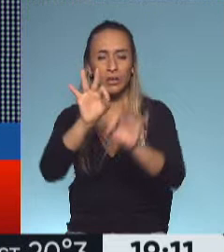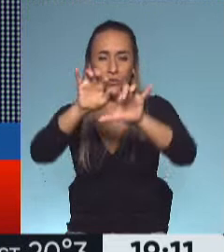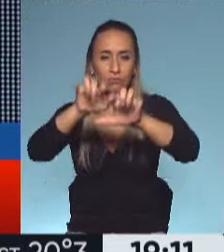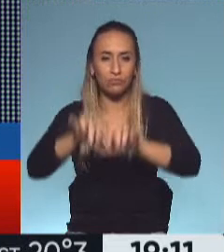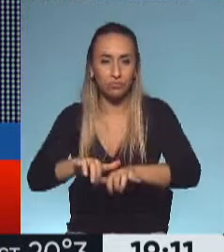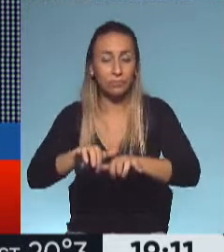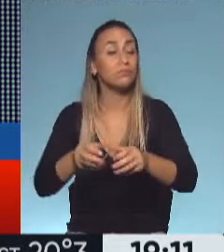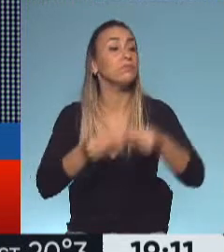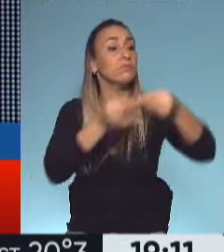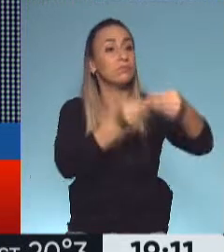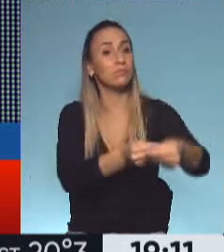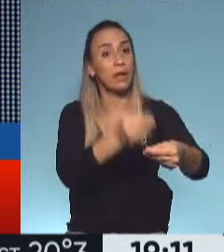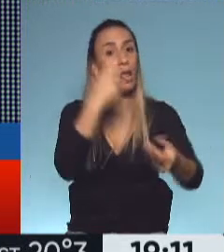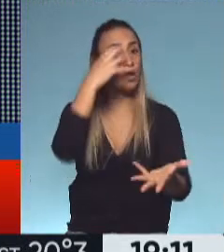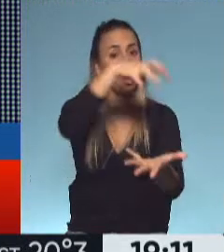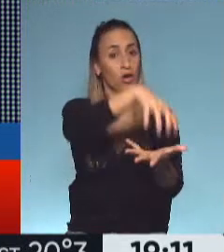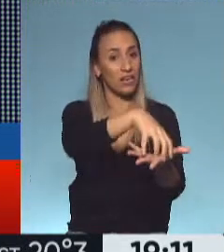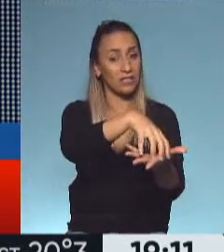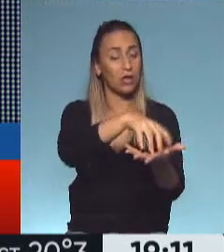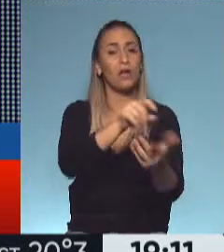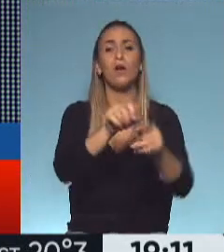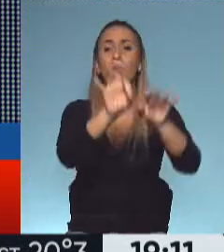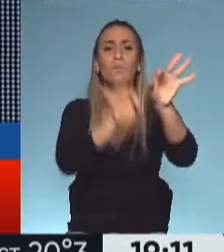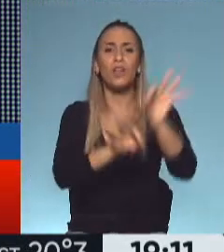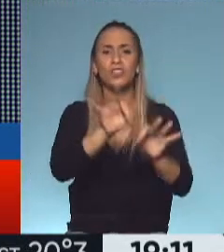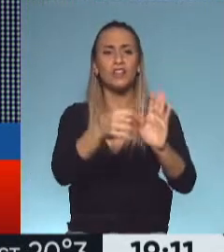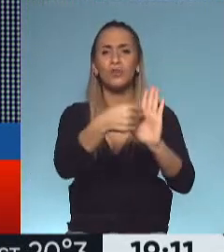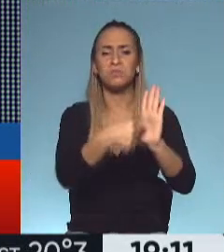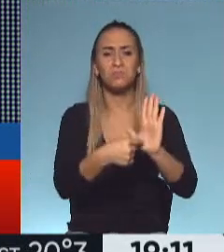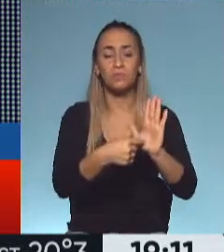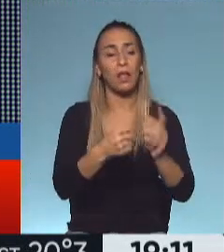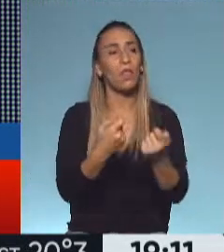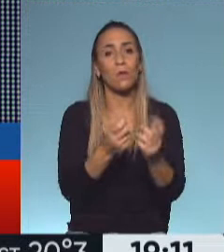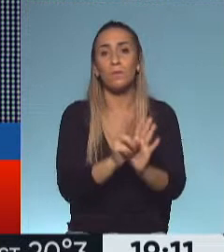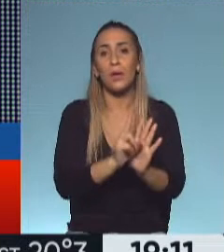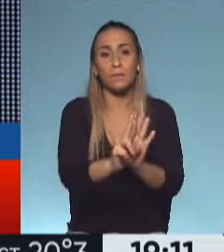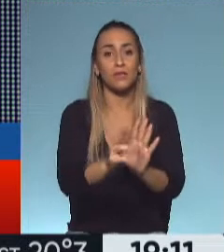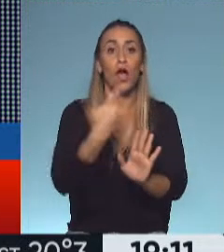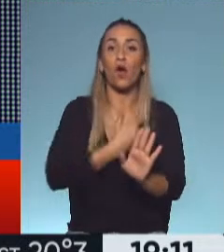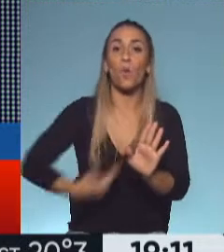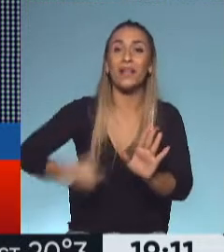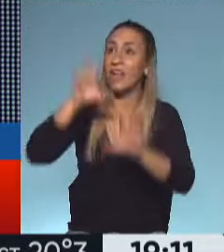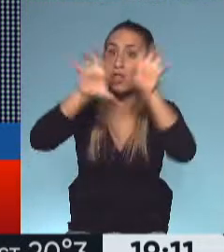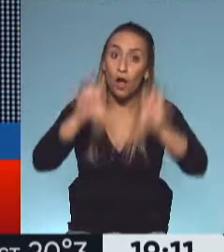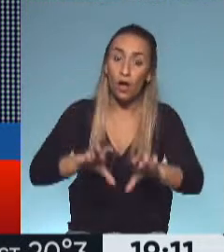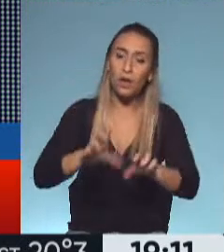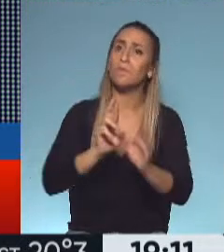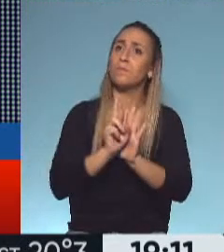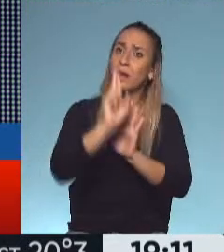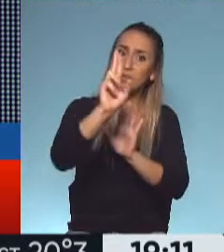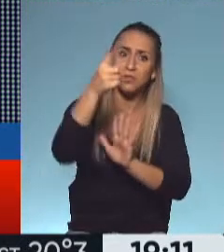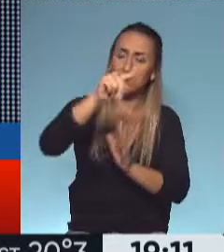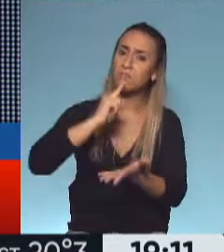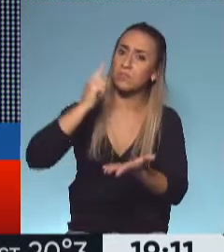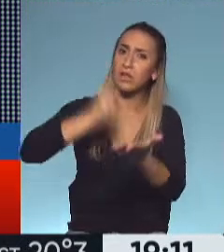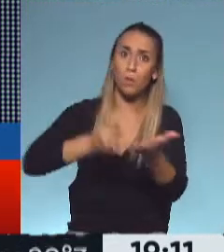de herramientas, tanto a él como a los gobernadores y gobernadoras, para tomar medidas basadas en parámetros sanitarios. Y ahí